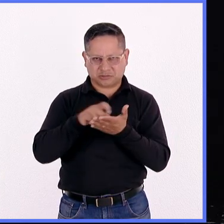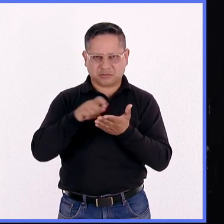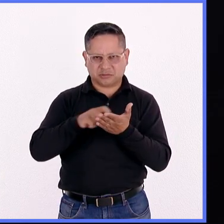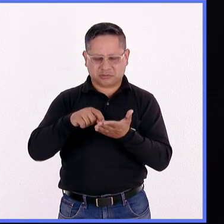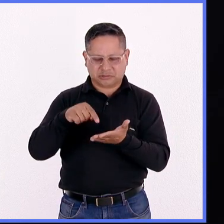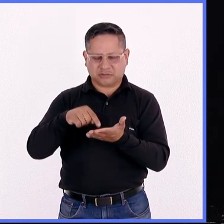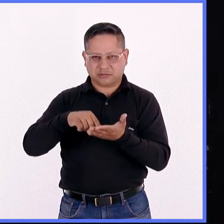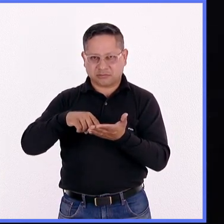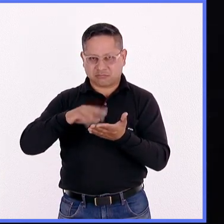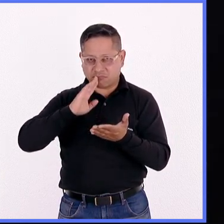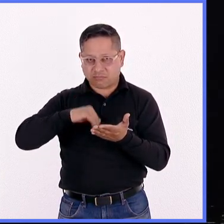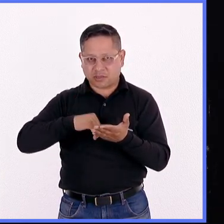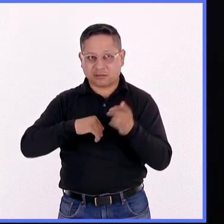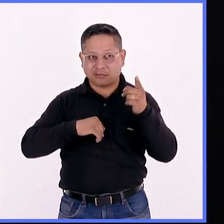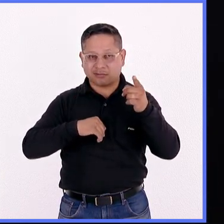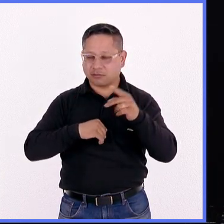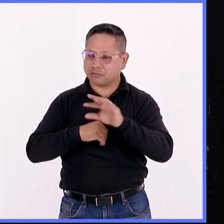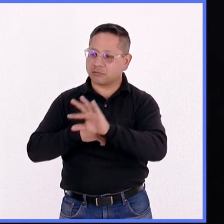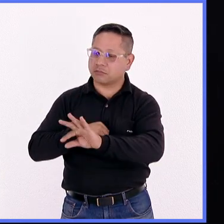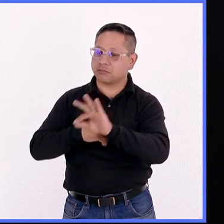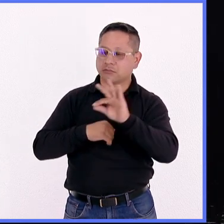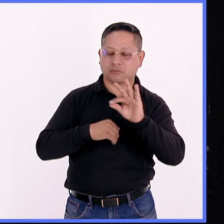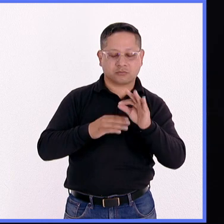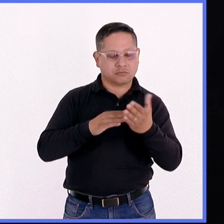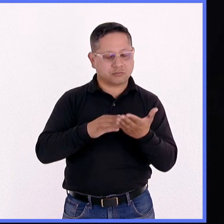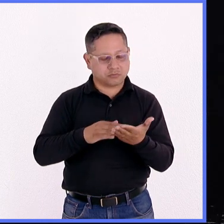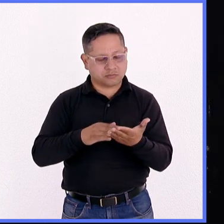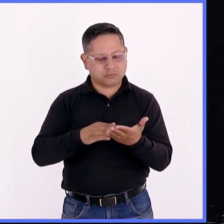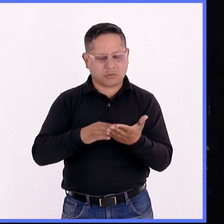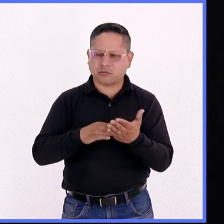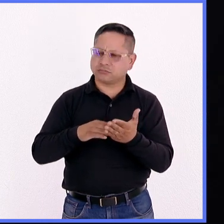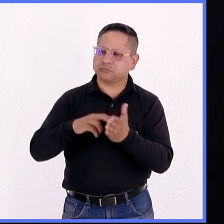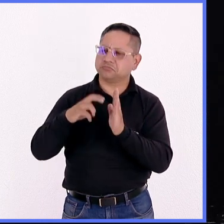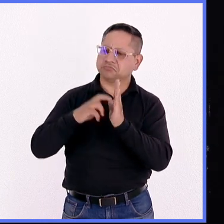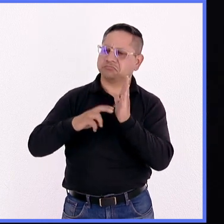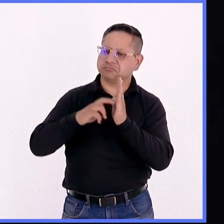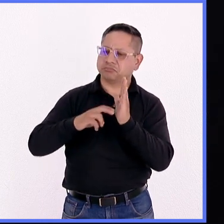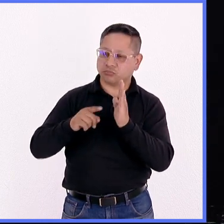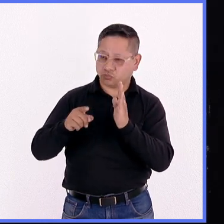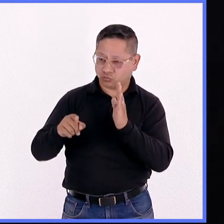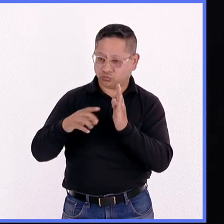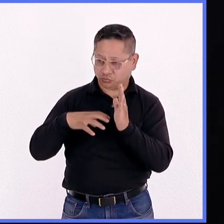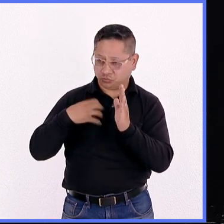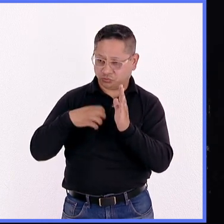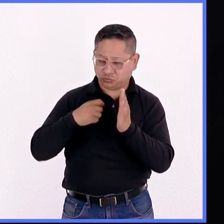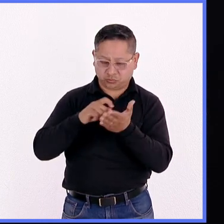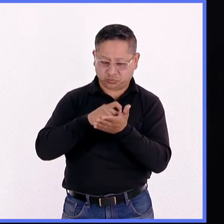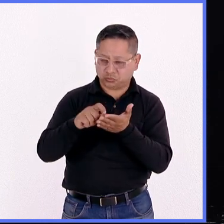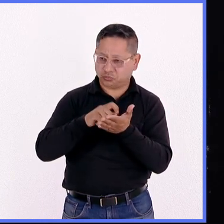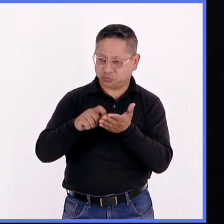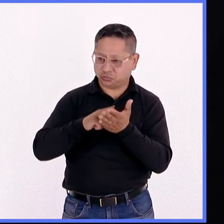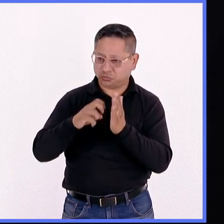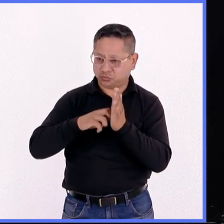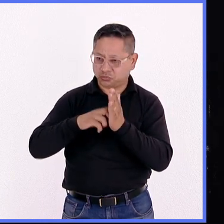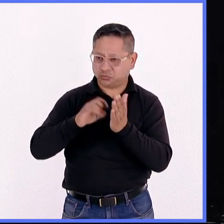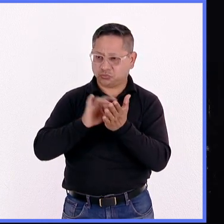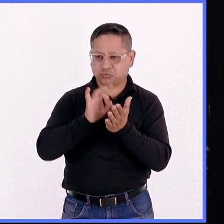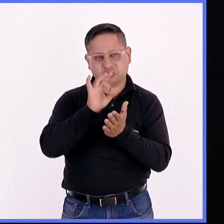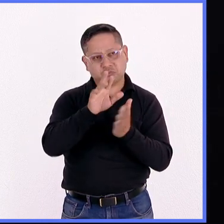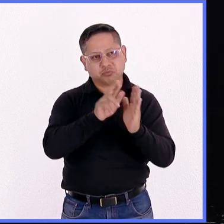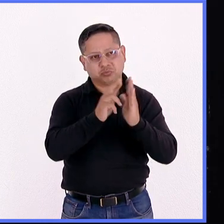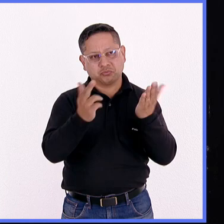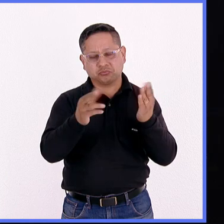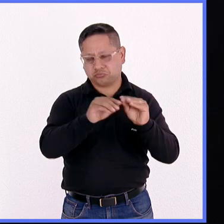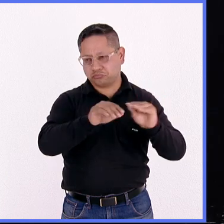supuestamente estaban mal. Me indicó que hiciera algunas correcciones y dijo que si yo trabajaba el documento, él lo enviaría a la revista